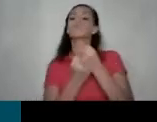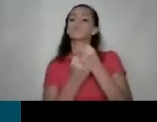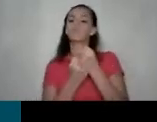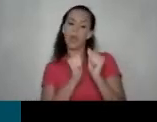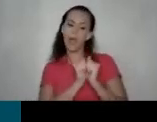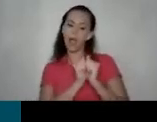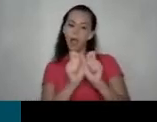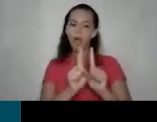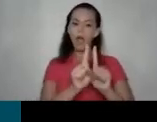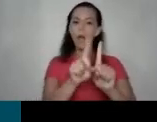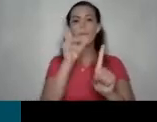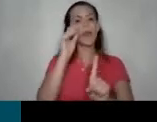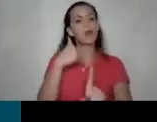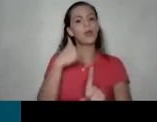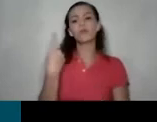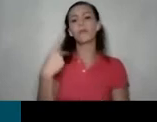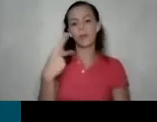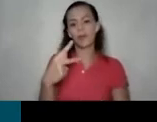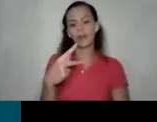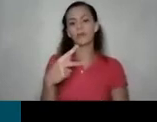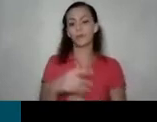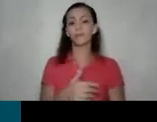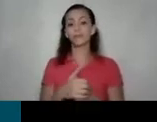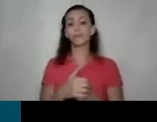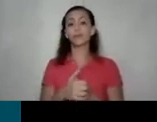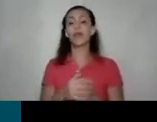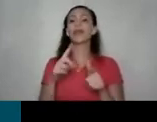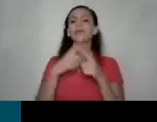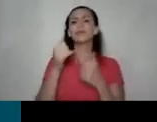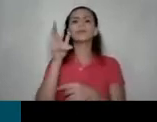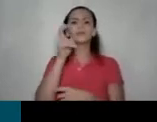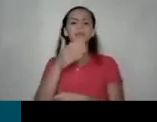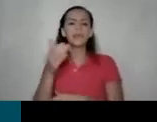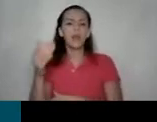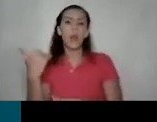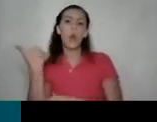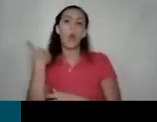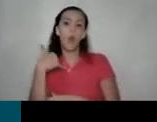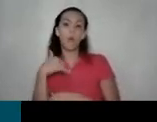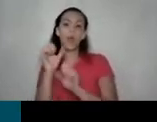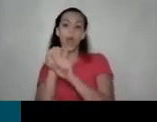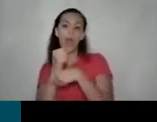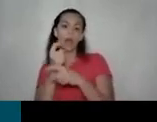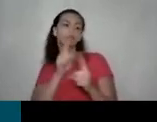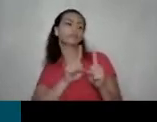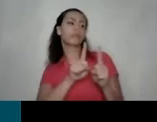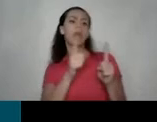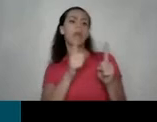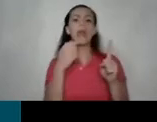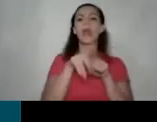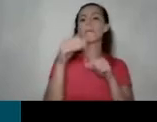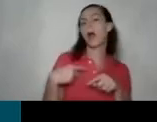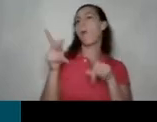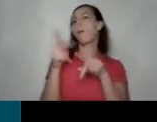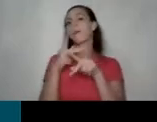ese riesgo ¿verdad? hemos escuchado casos de hombres que se hacen pasar por un hermano por un primo que llegan a la salud y han salvado